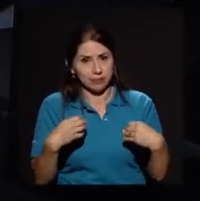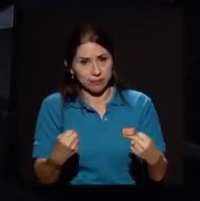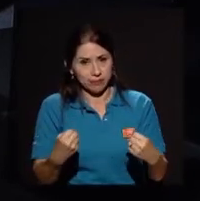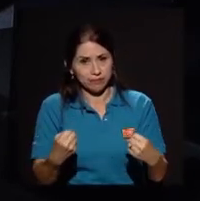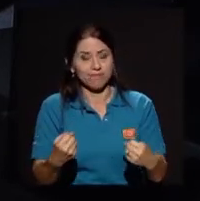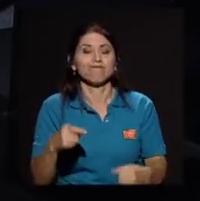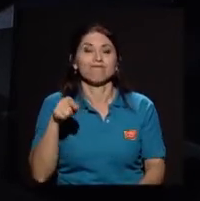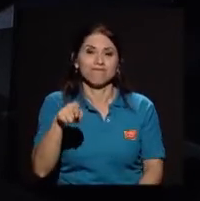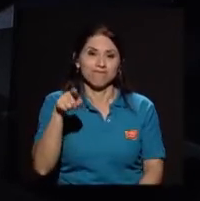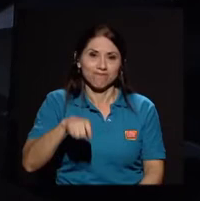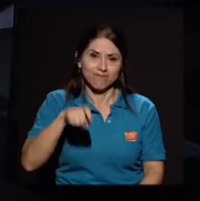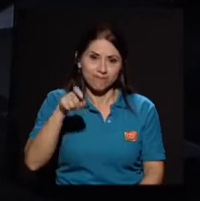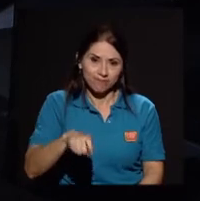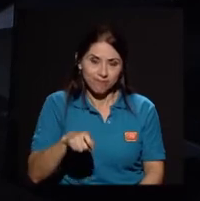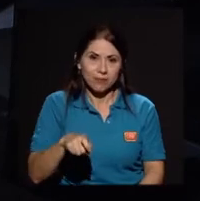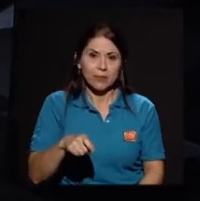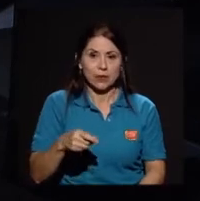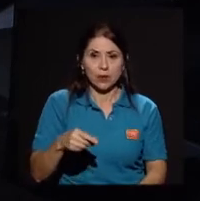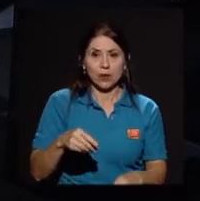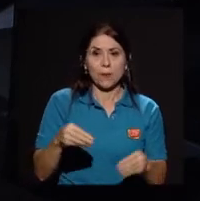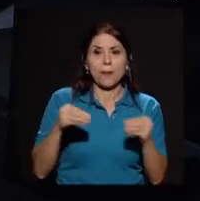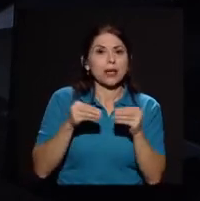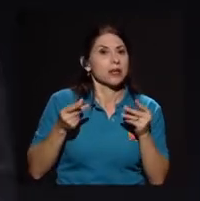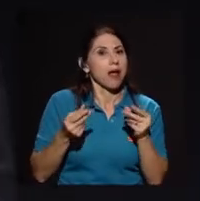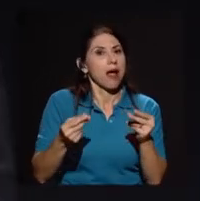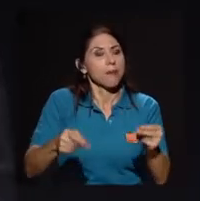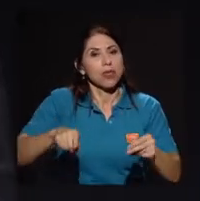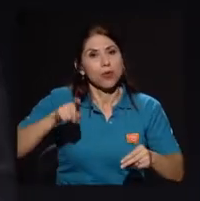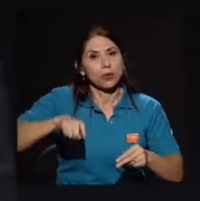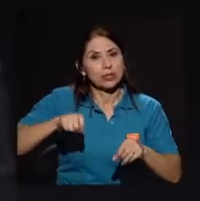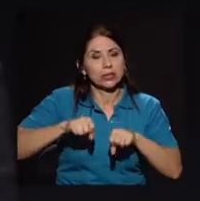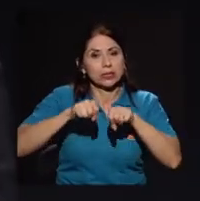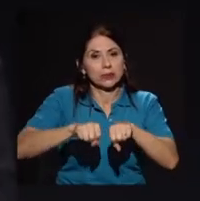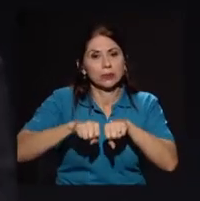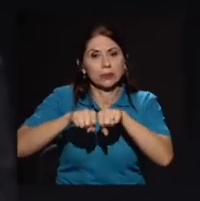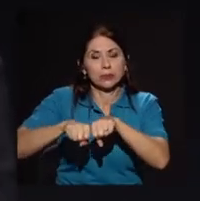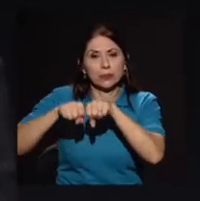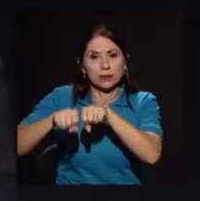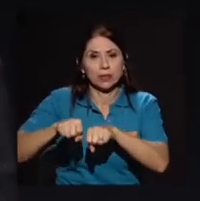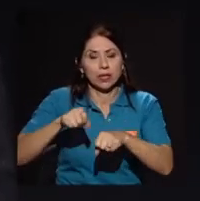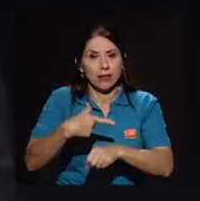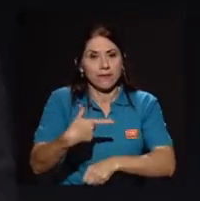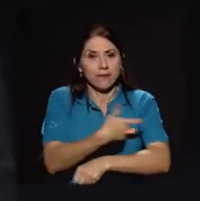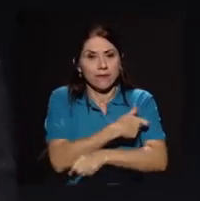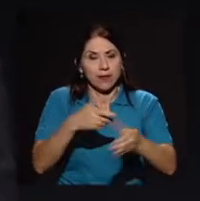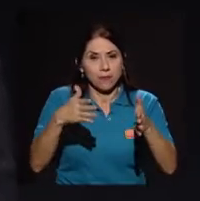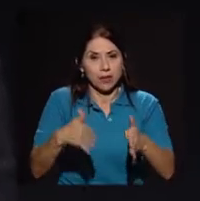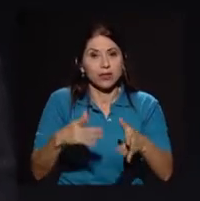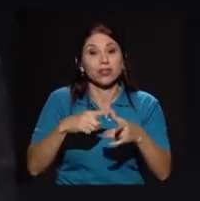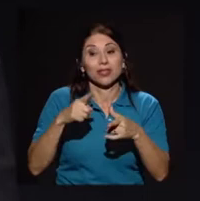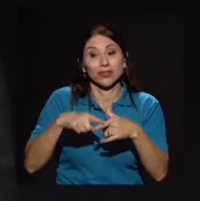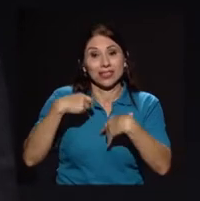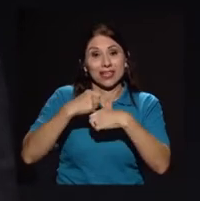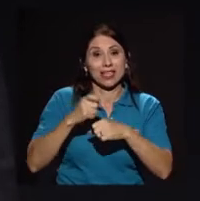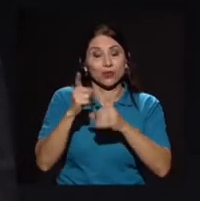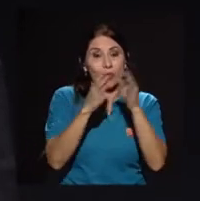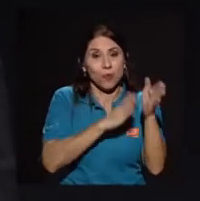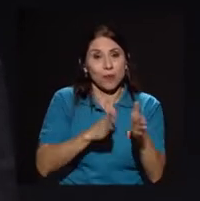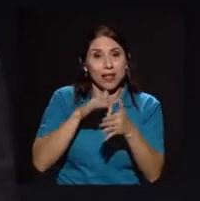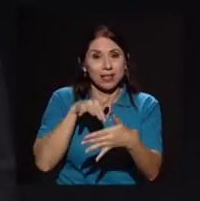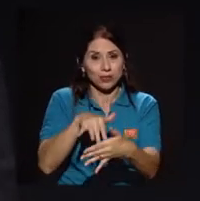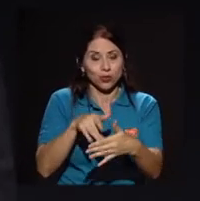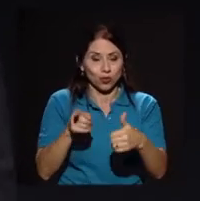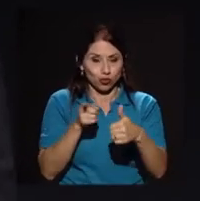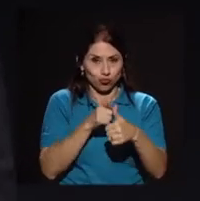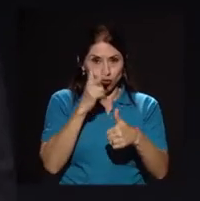necesario graduar enfermeros más rápidamente, y se tuvo un plan de estudios que fue diplomado de dos años,